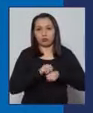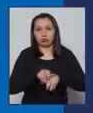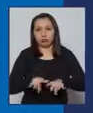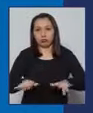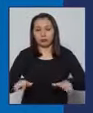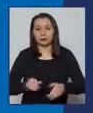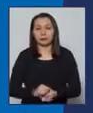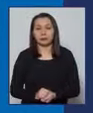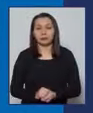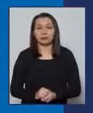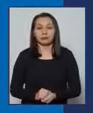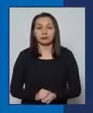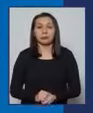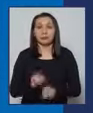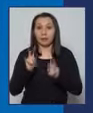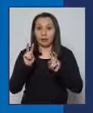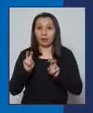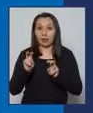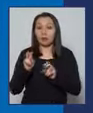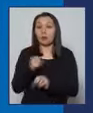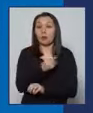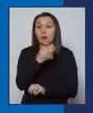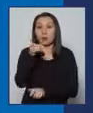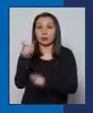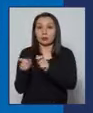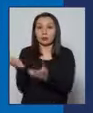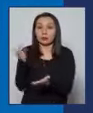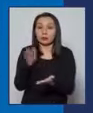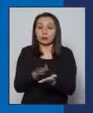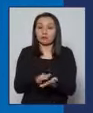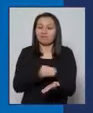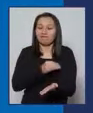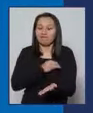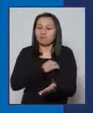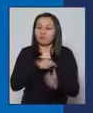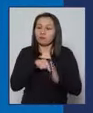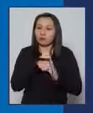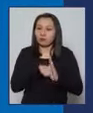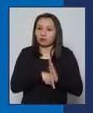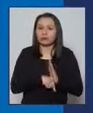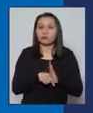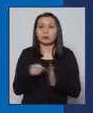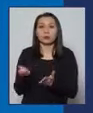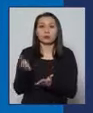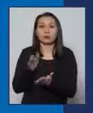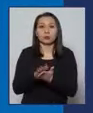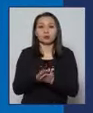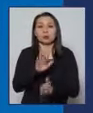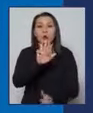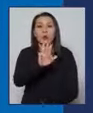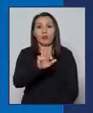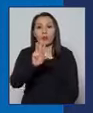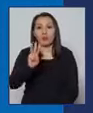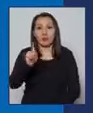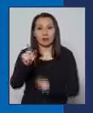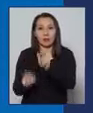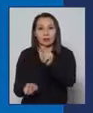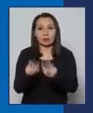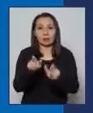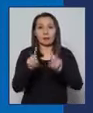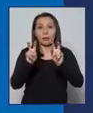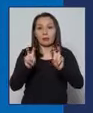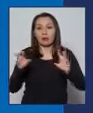Con respecto a la mortalidad, queremos lamentar profundamente el fallecimiento de 93 personas